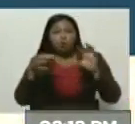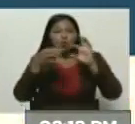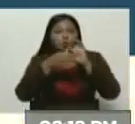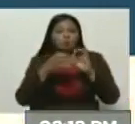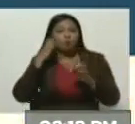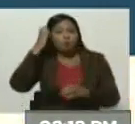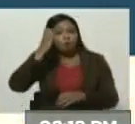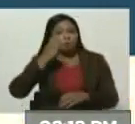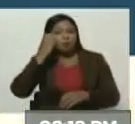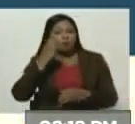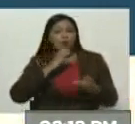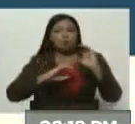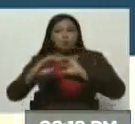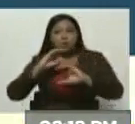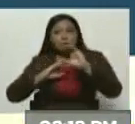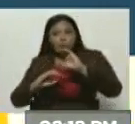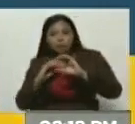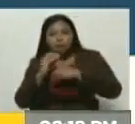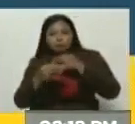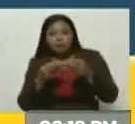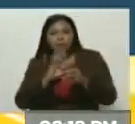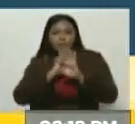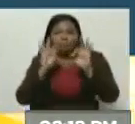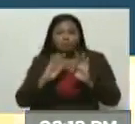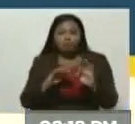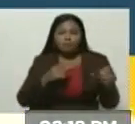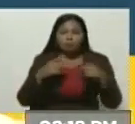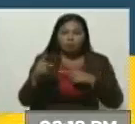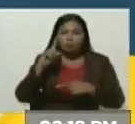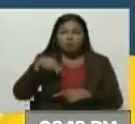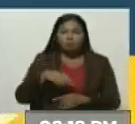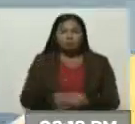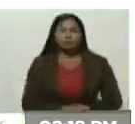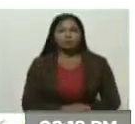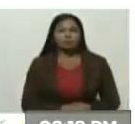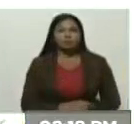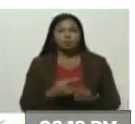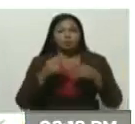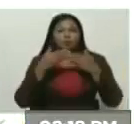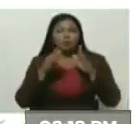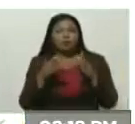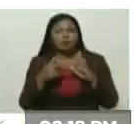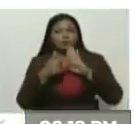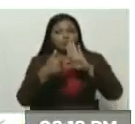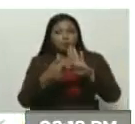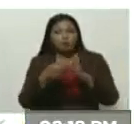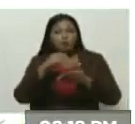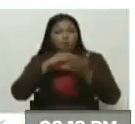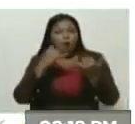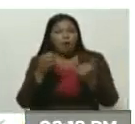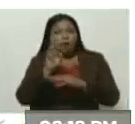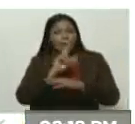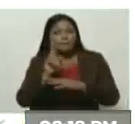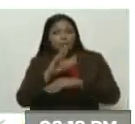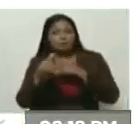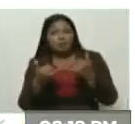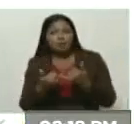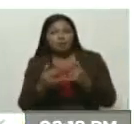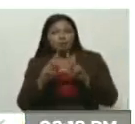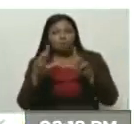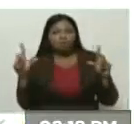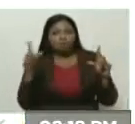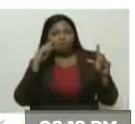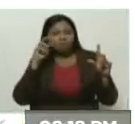Europea. Una comunicación que hacían a través de su cuenta Twitter. También tenemos por allí otra publicación que la vamos a colocar de inmediato en pantalla